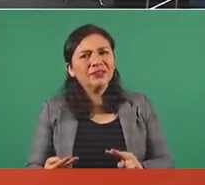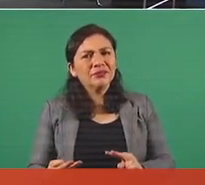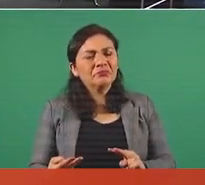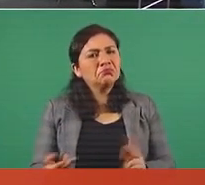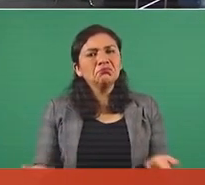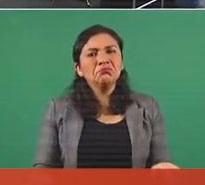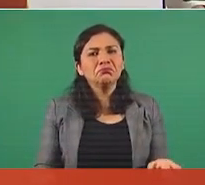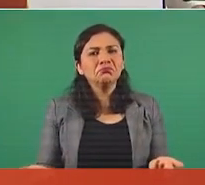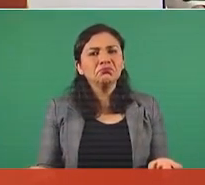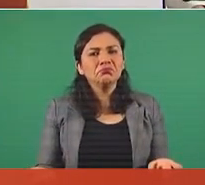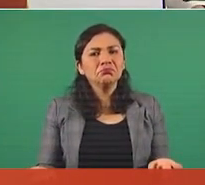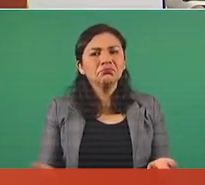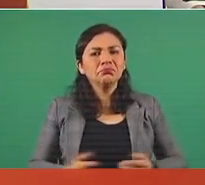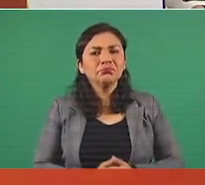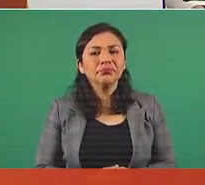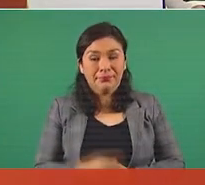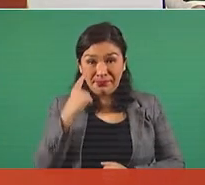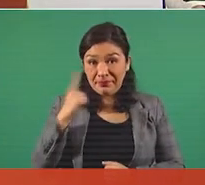en vez de eso, mire.